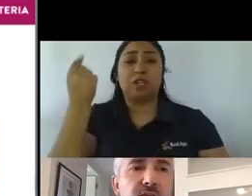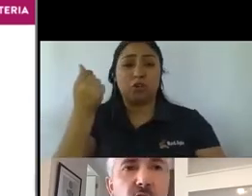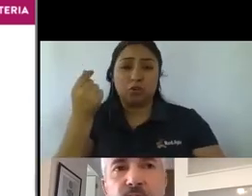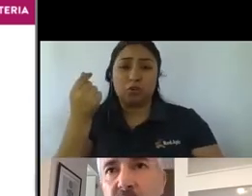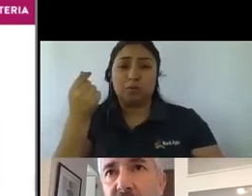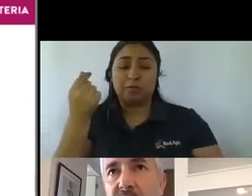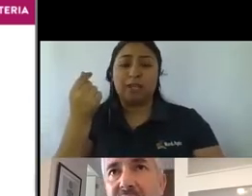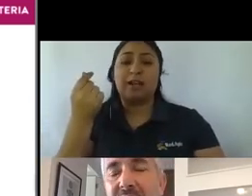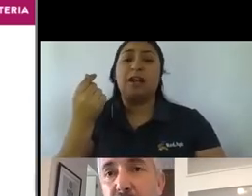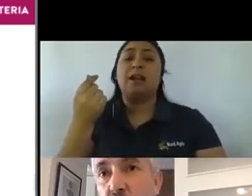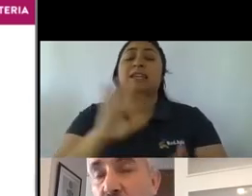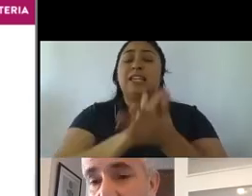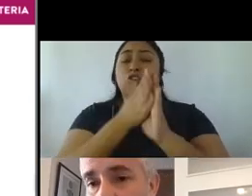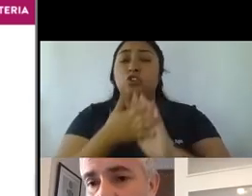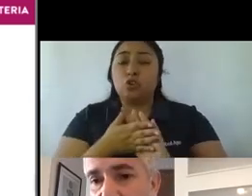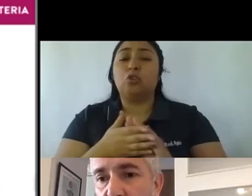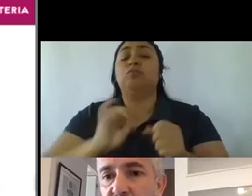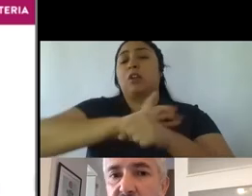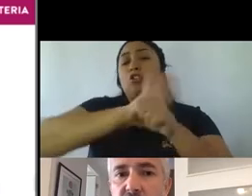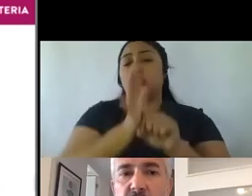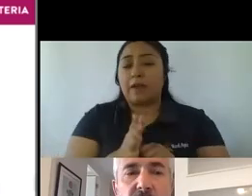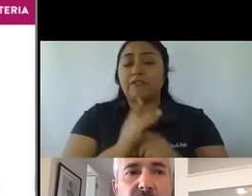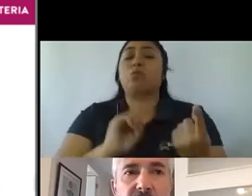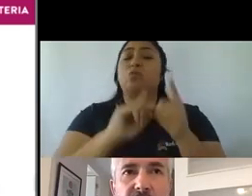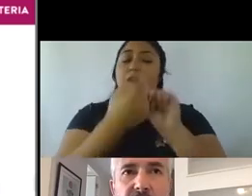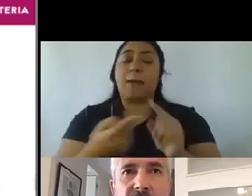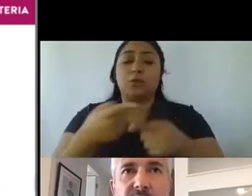contexto de cambio social que estamos viviendo,